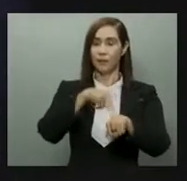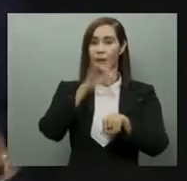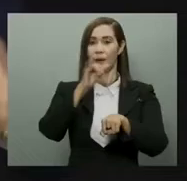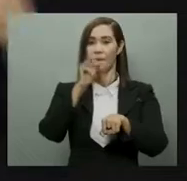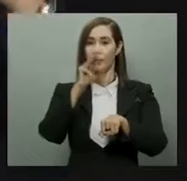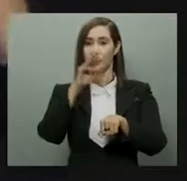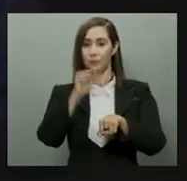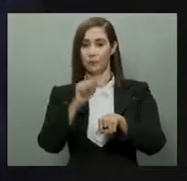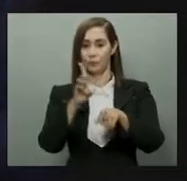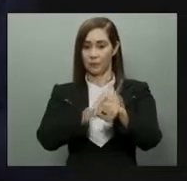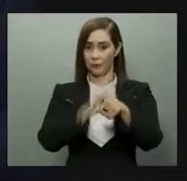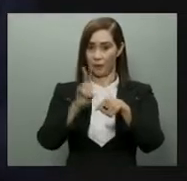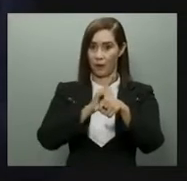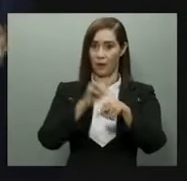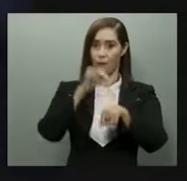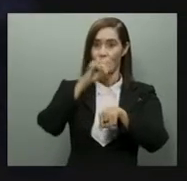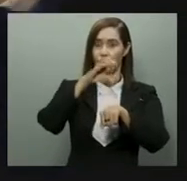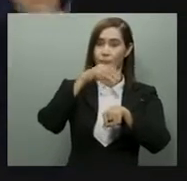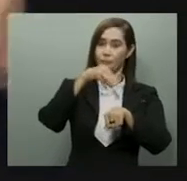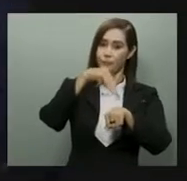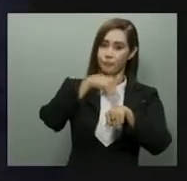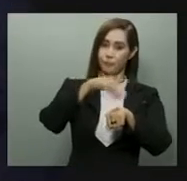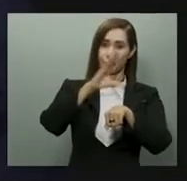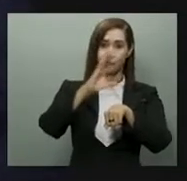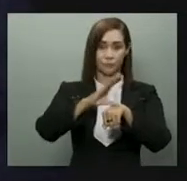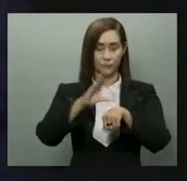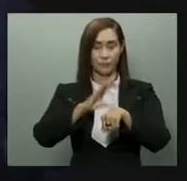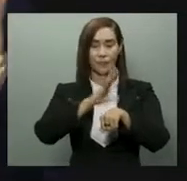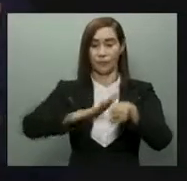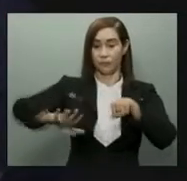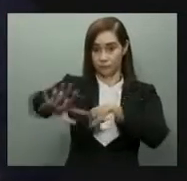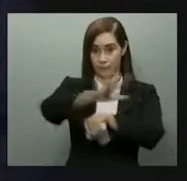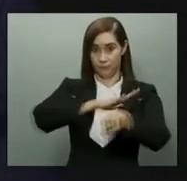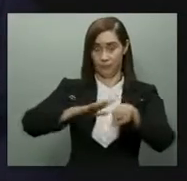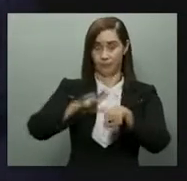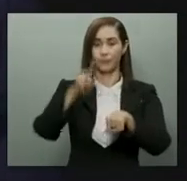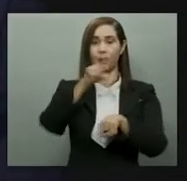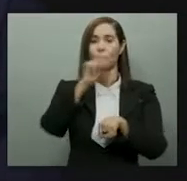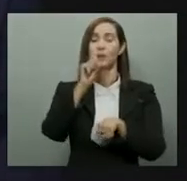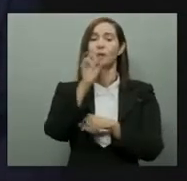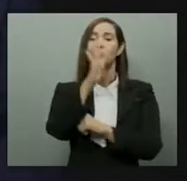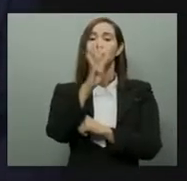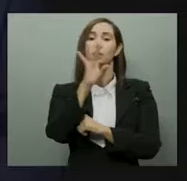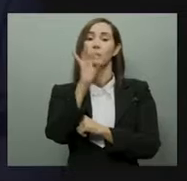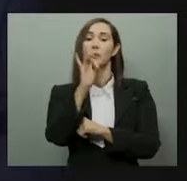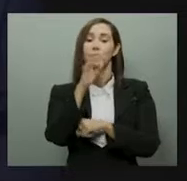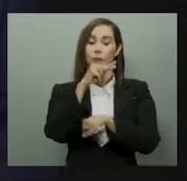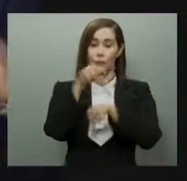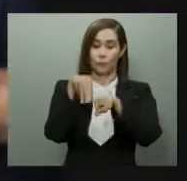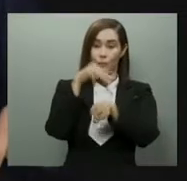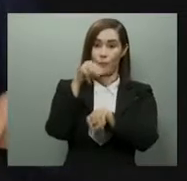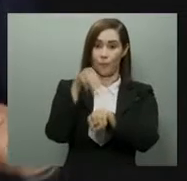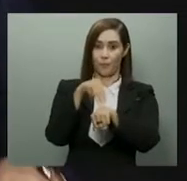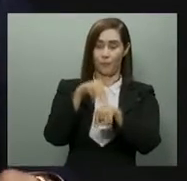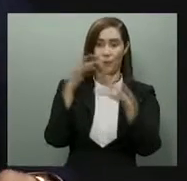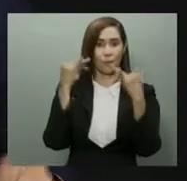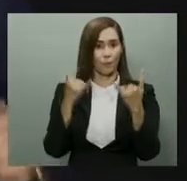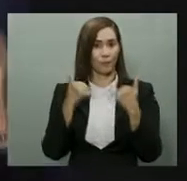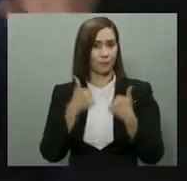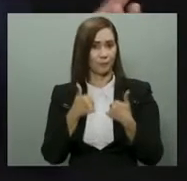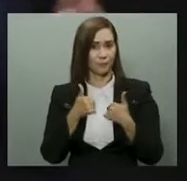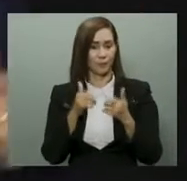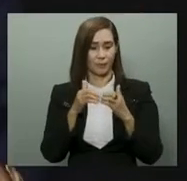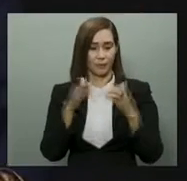hasta Dajabón, Montecristi, donde cubrimos toda la geografía, los 158 municipios están siendo impactados, hoy mismo